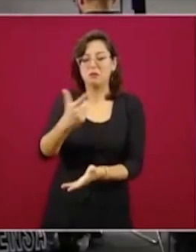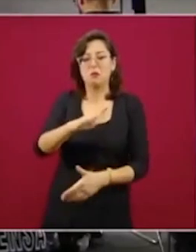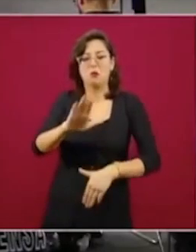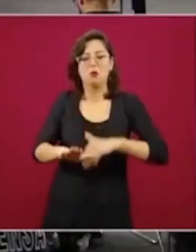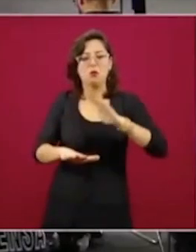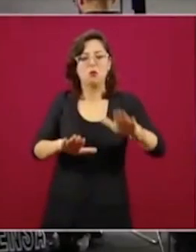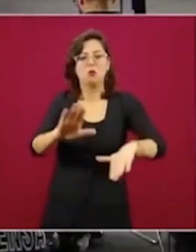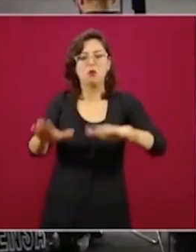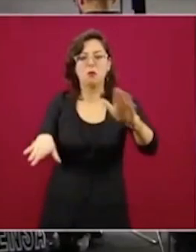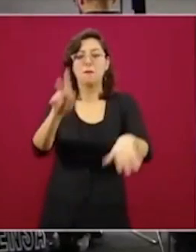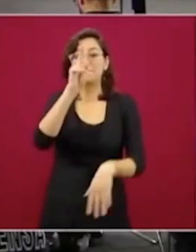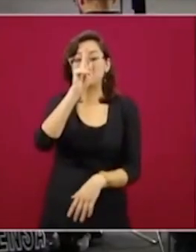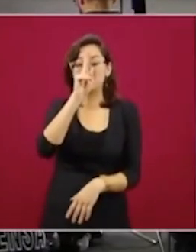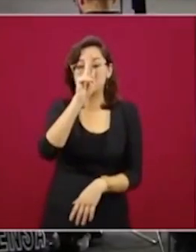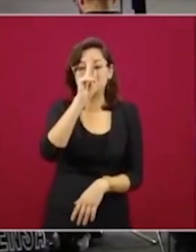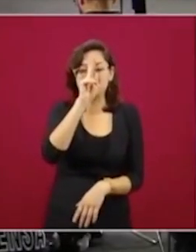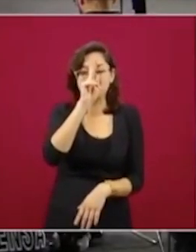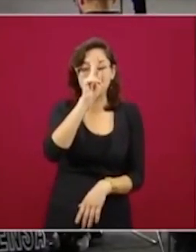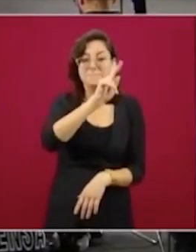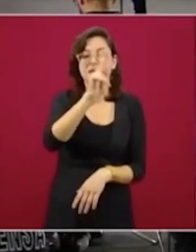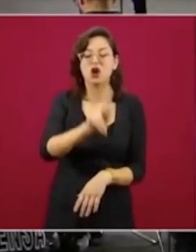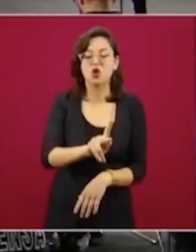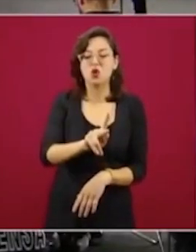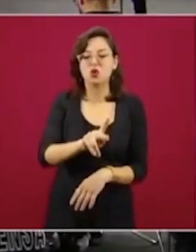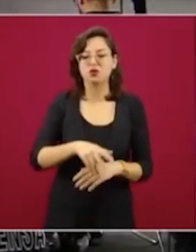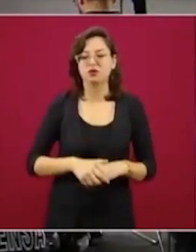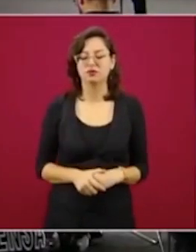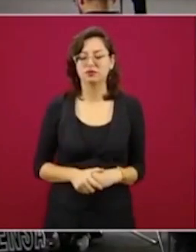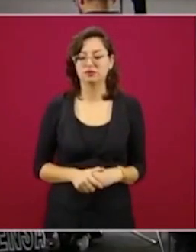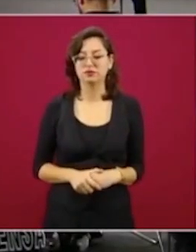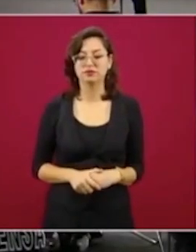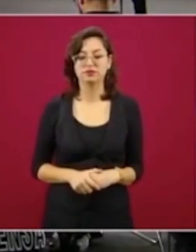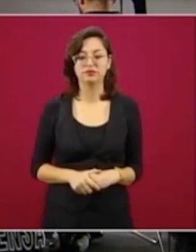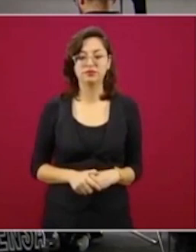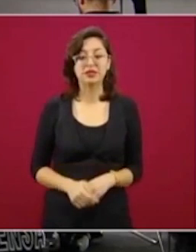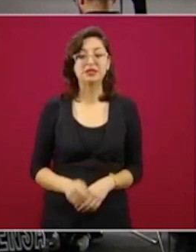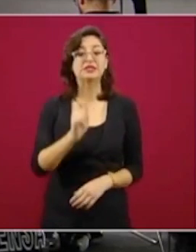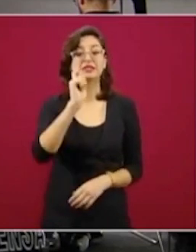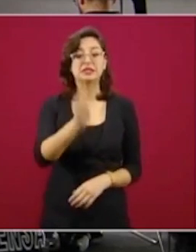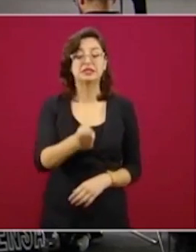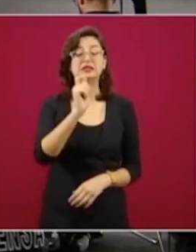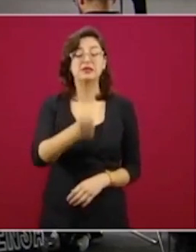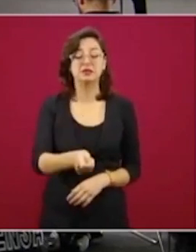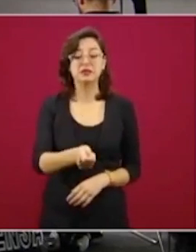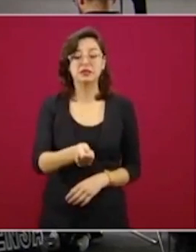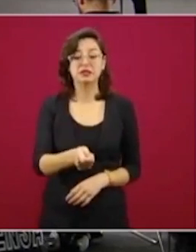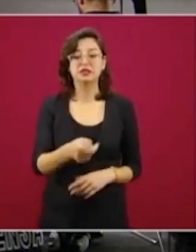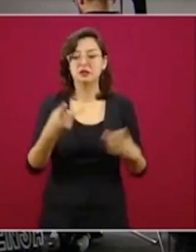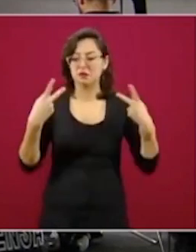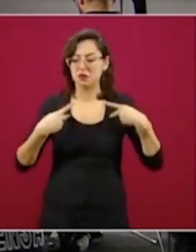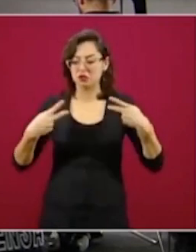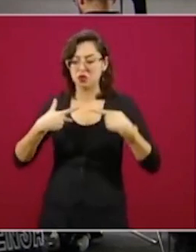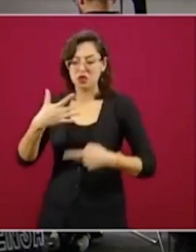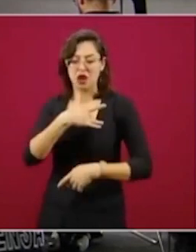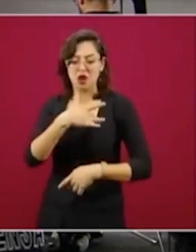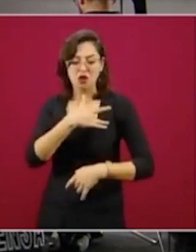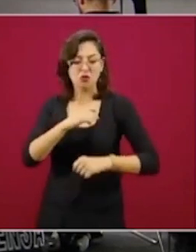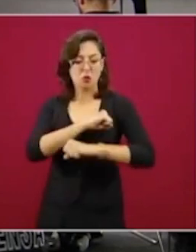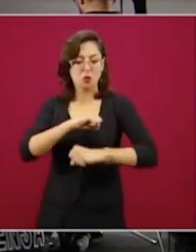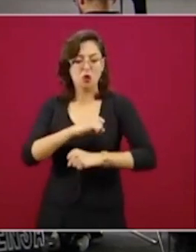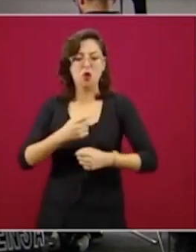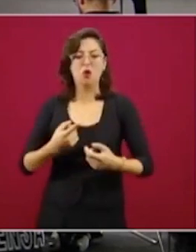Es decir, son muchos más los que pierden la vida por infartos, obesidad,